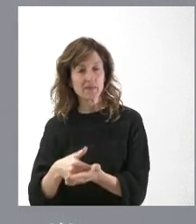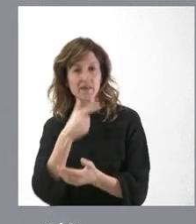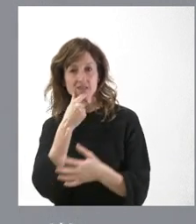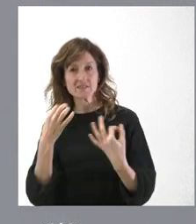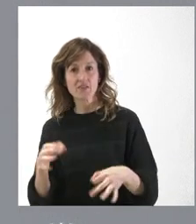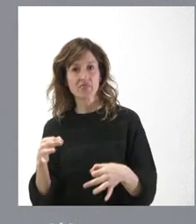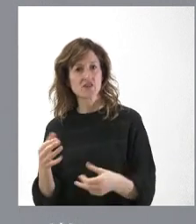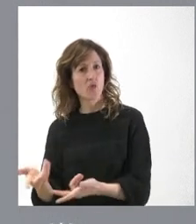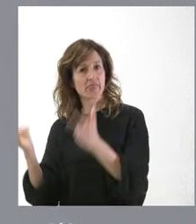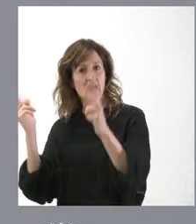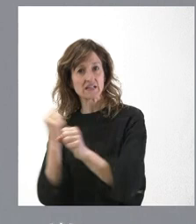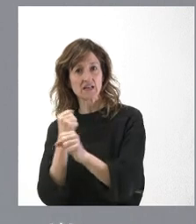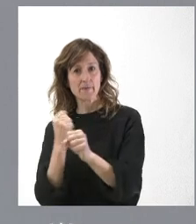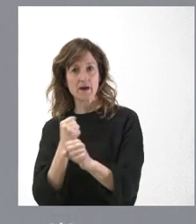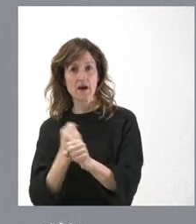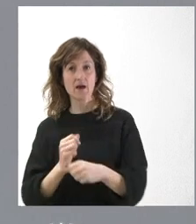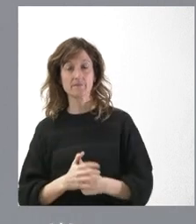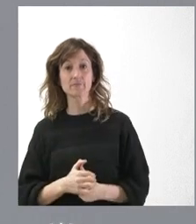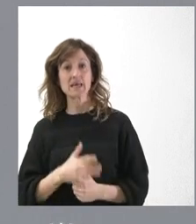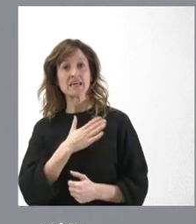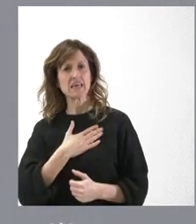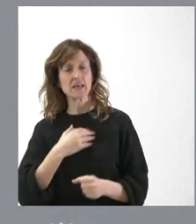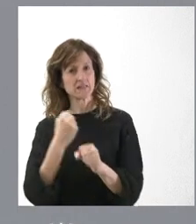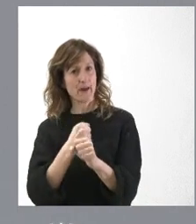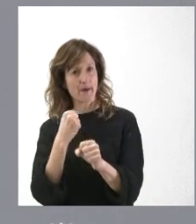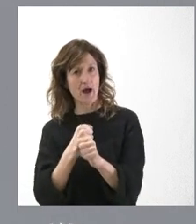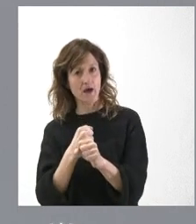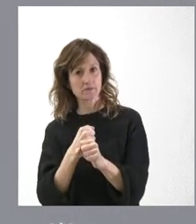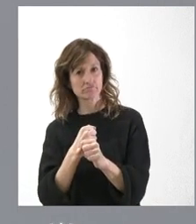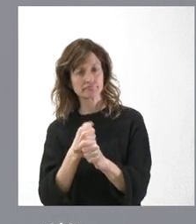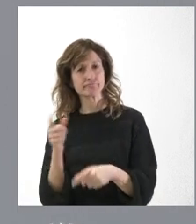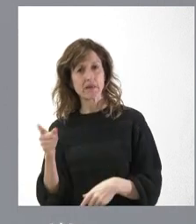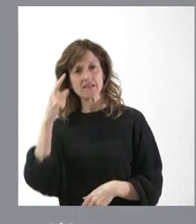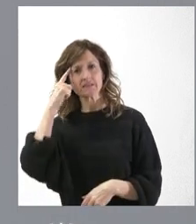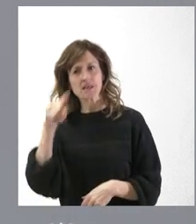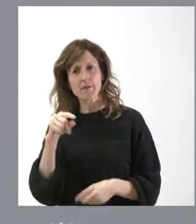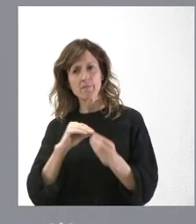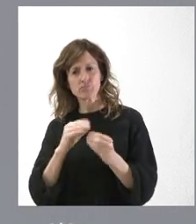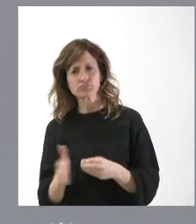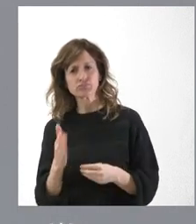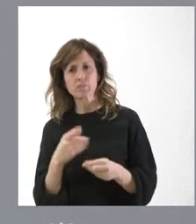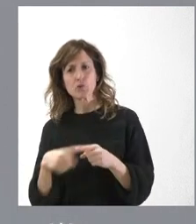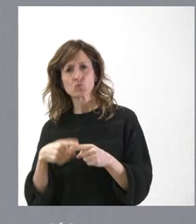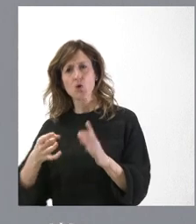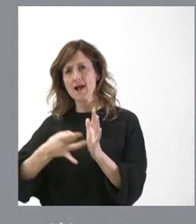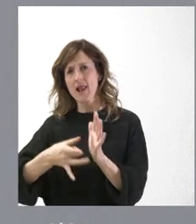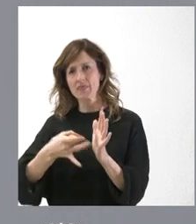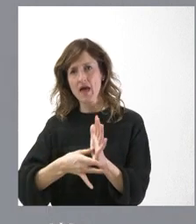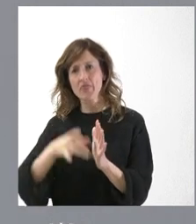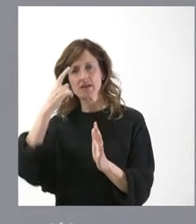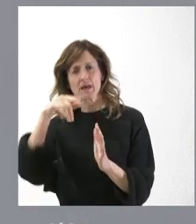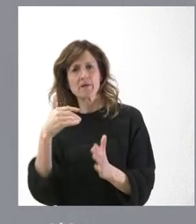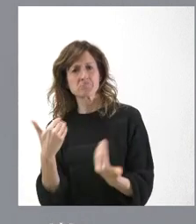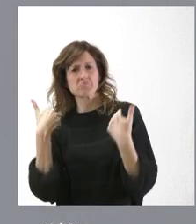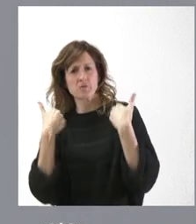se les deje trabajar. Ellos quieren trabajar, ellos saben producir productos de mucha calidad, saben competir